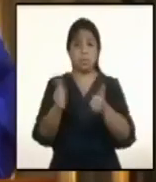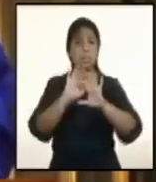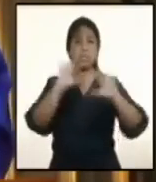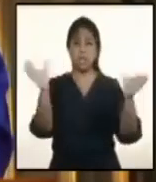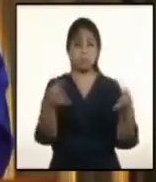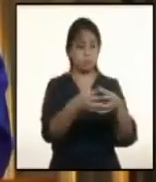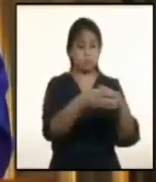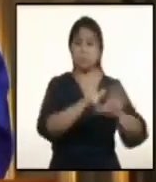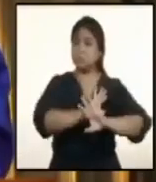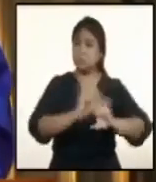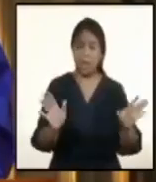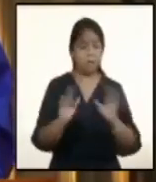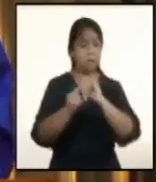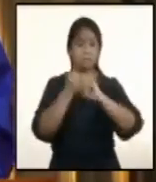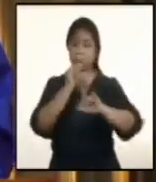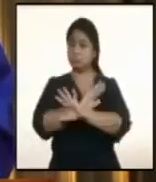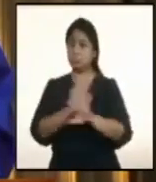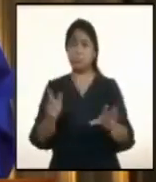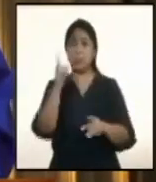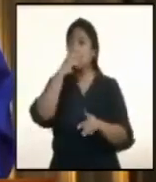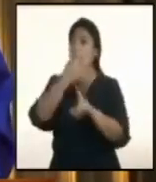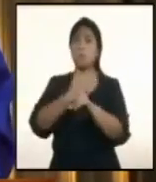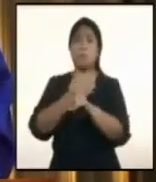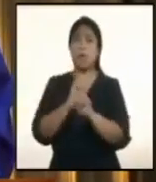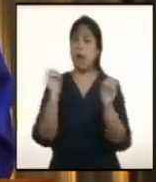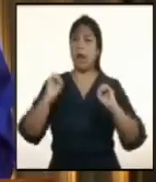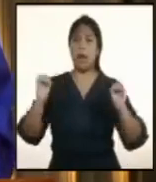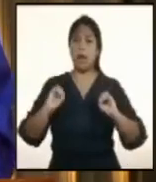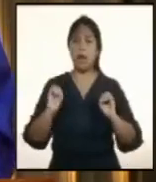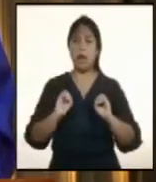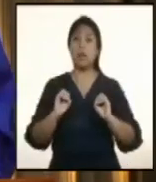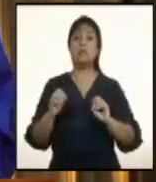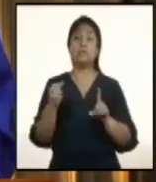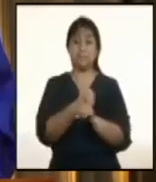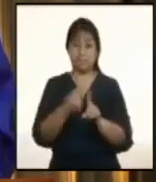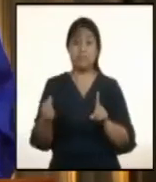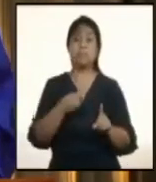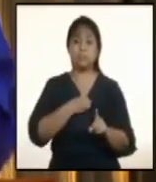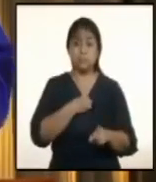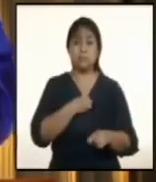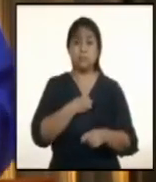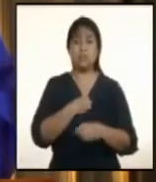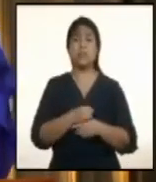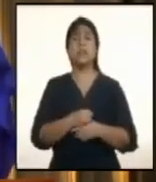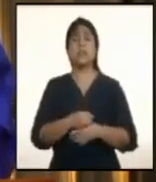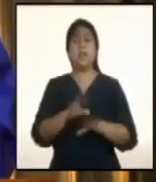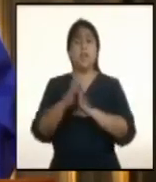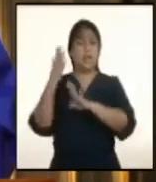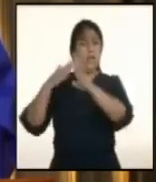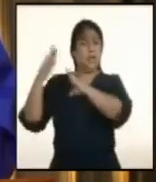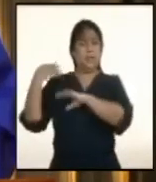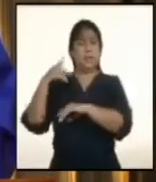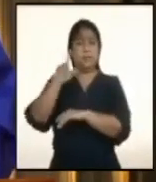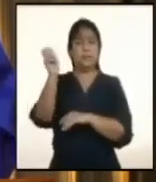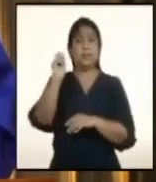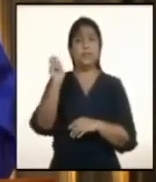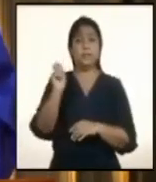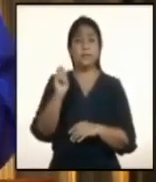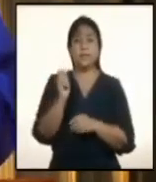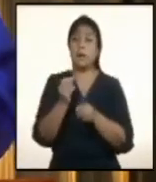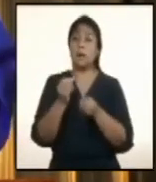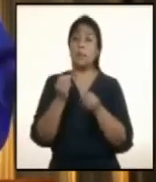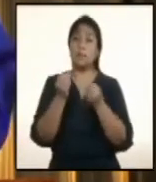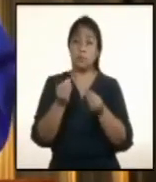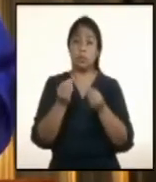representa ningún riesgo para la salud de los ciudadanos. Hace unos meses muchos se